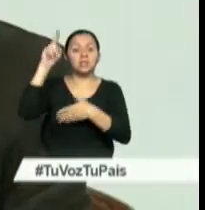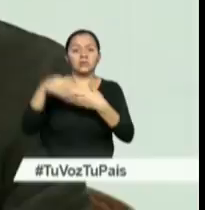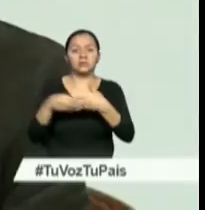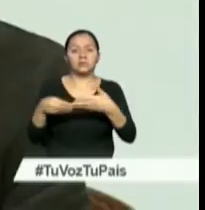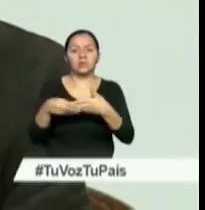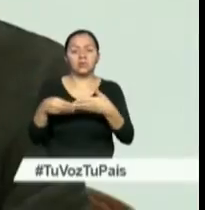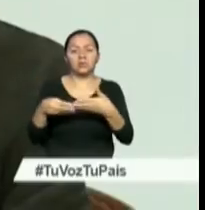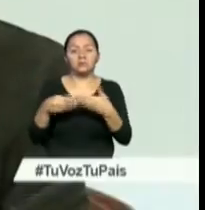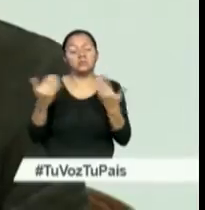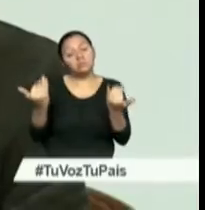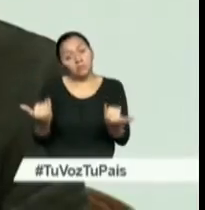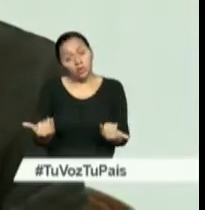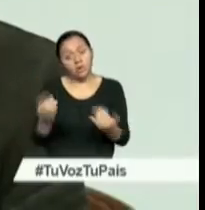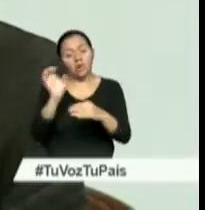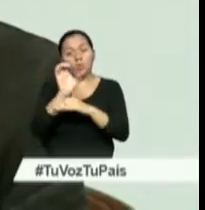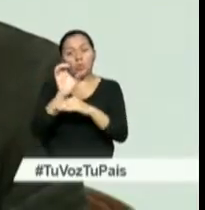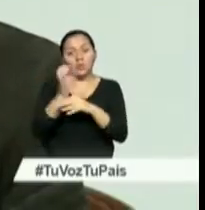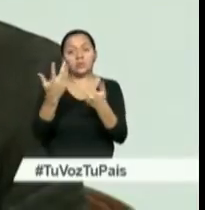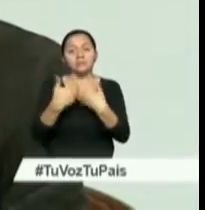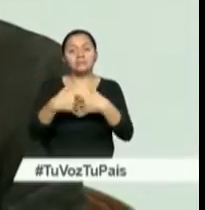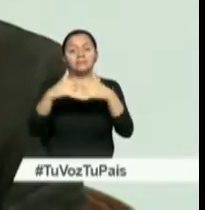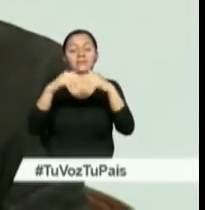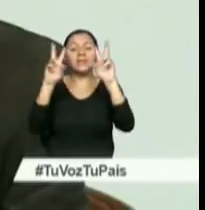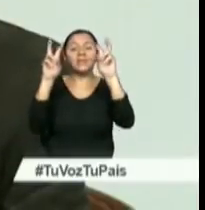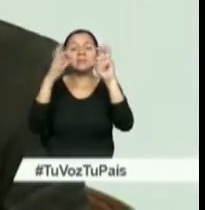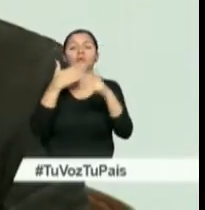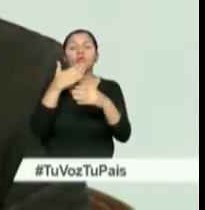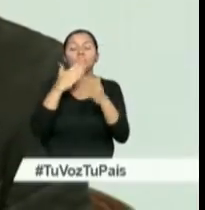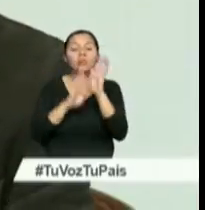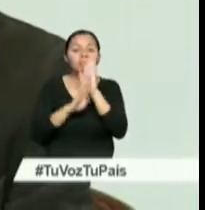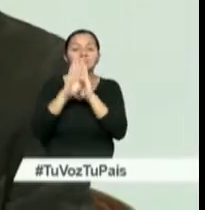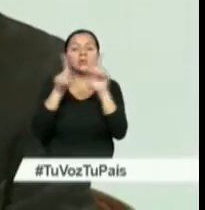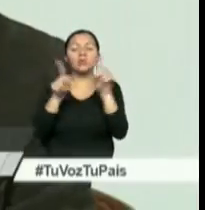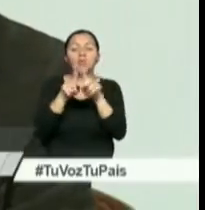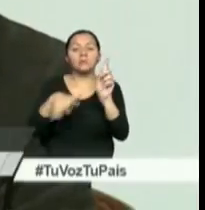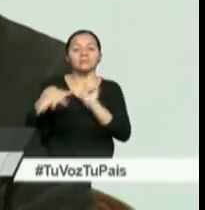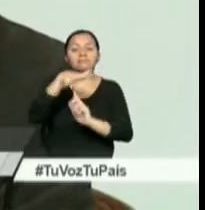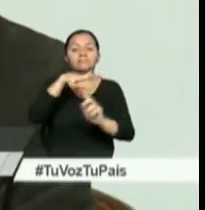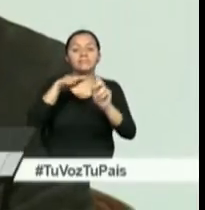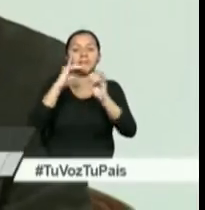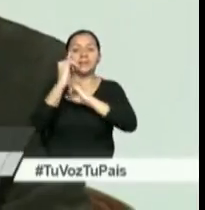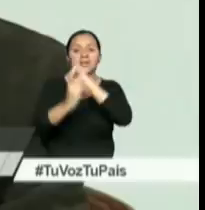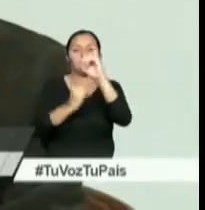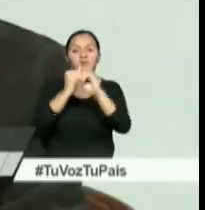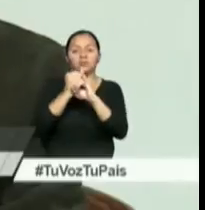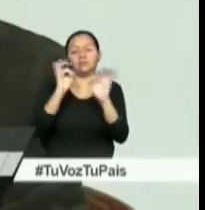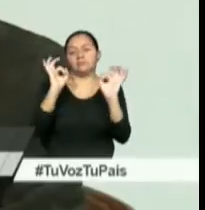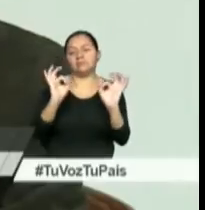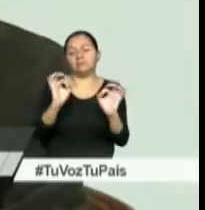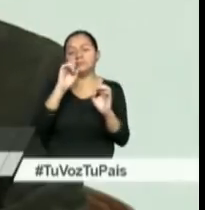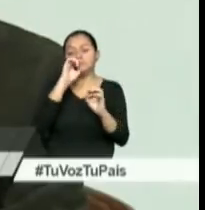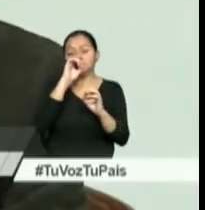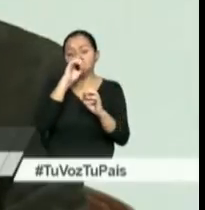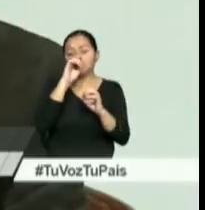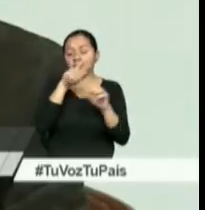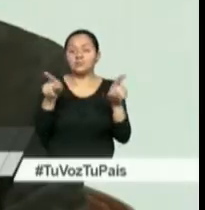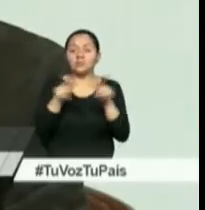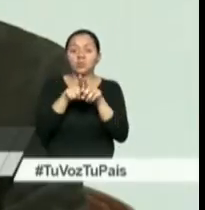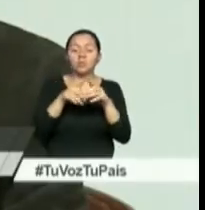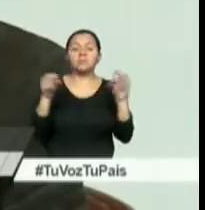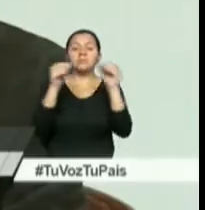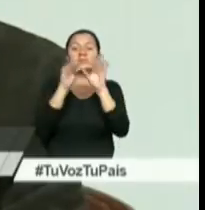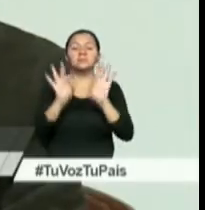el Ecuador está levantando este tema en el ámbito internacional y ahí nos parece